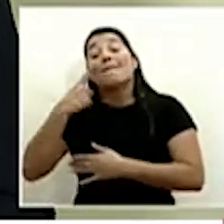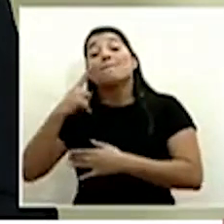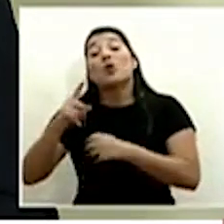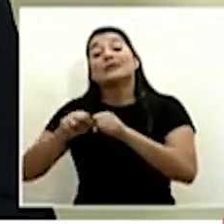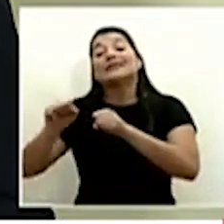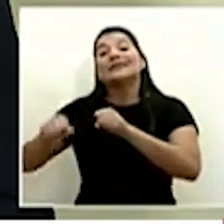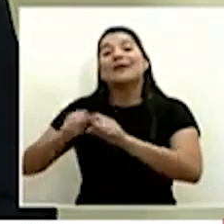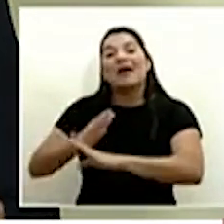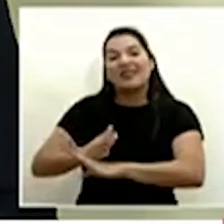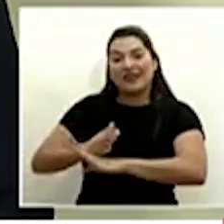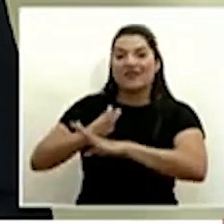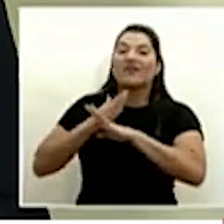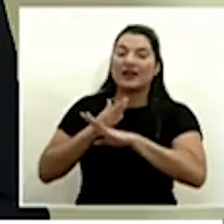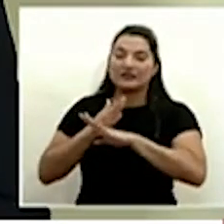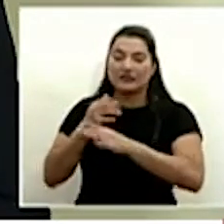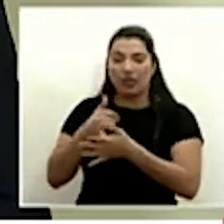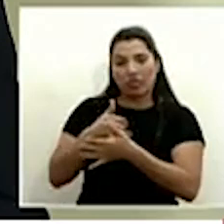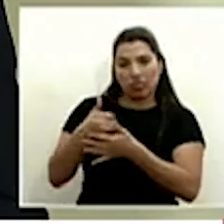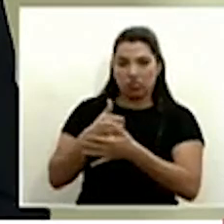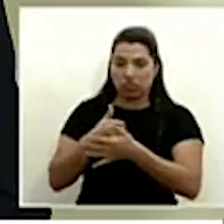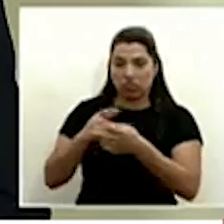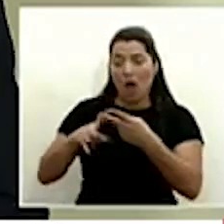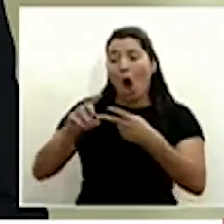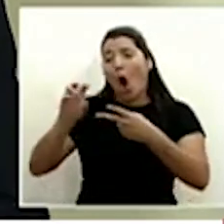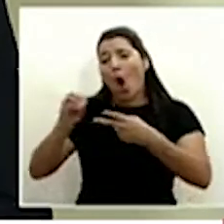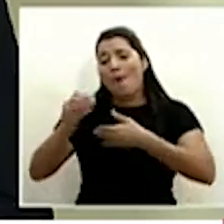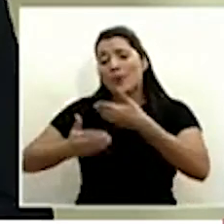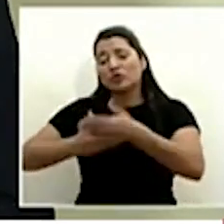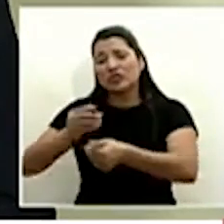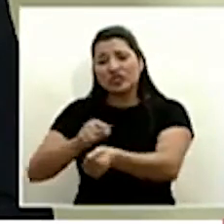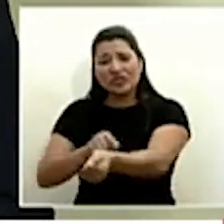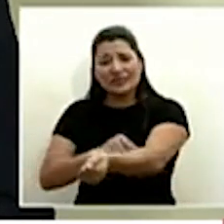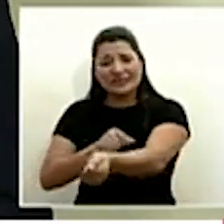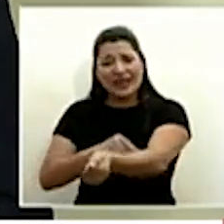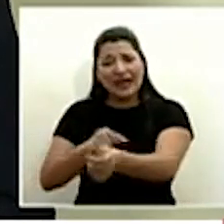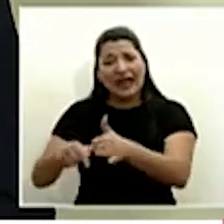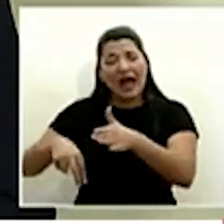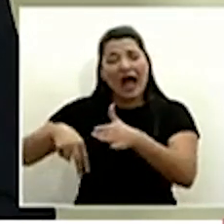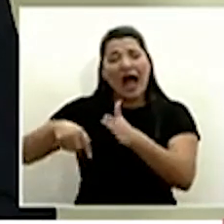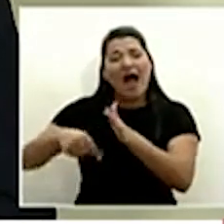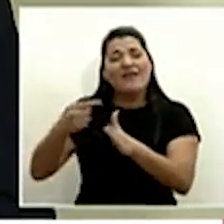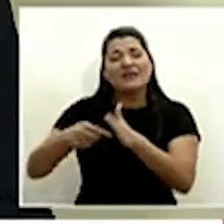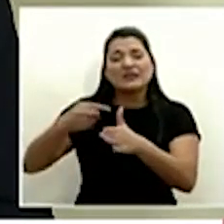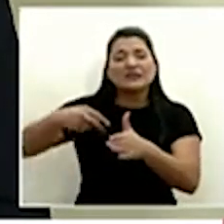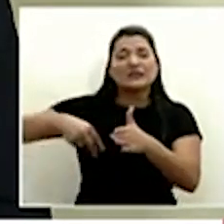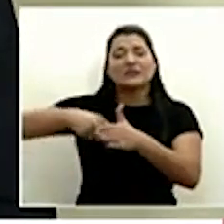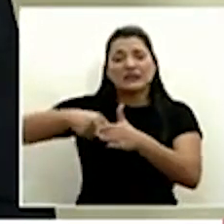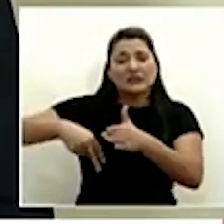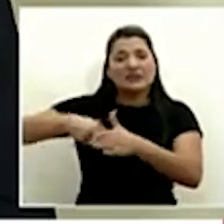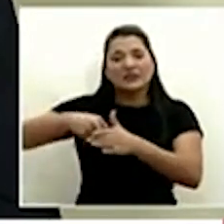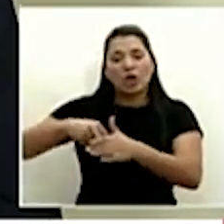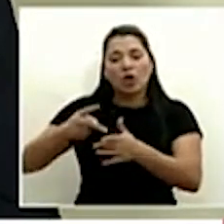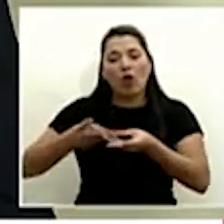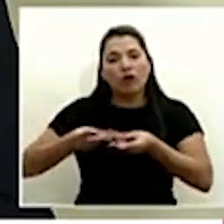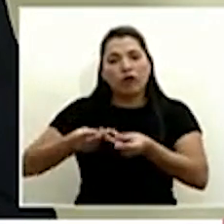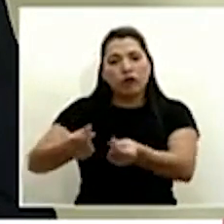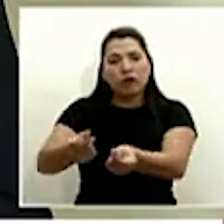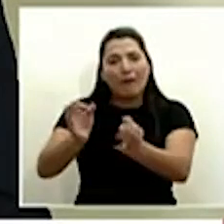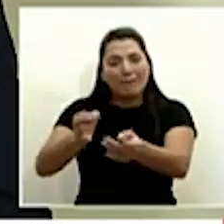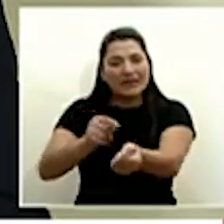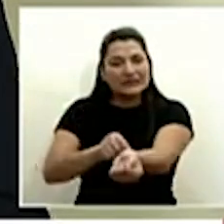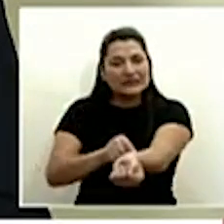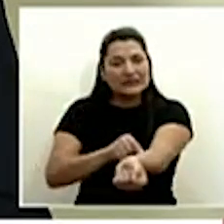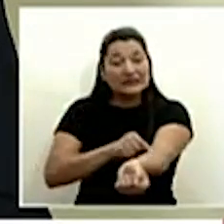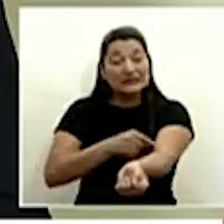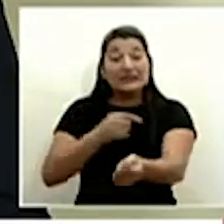o las coagulaciones que se pueden dar los que llevan generalmente a la complicación en realidad esa relación no se ve tan